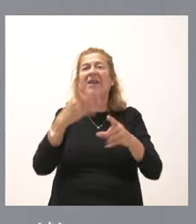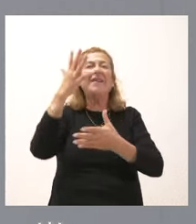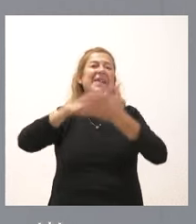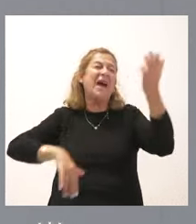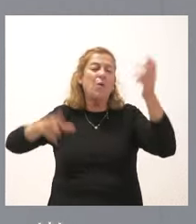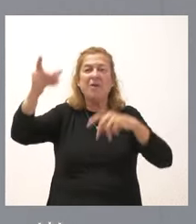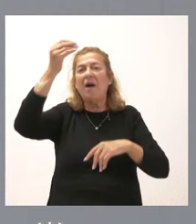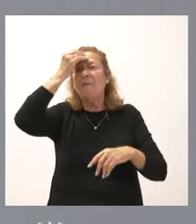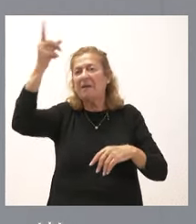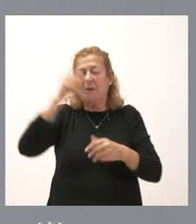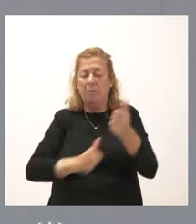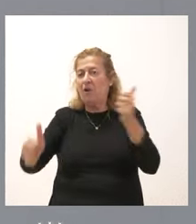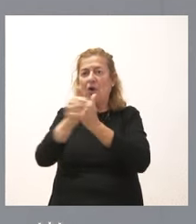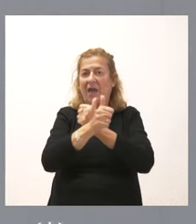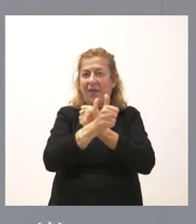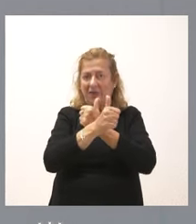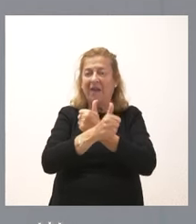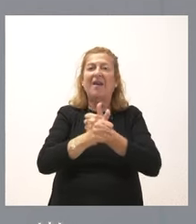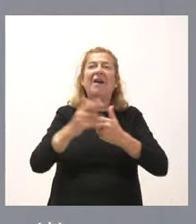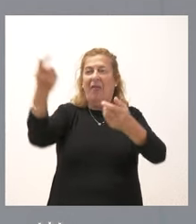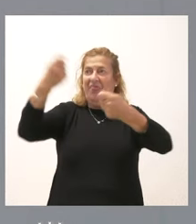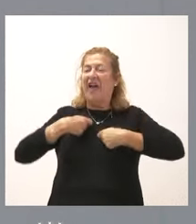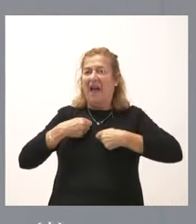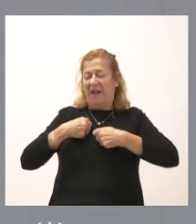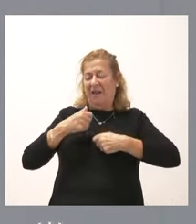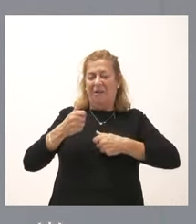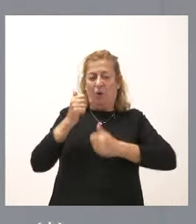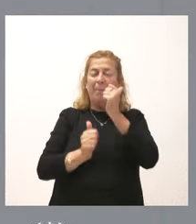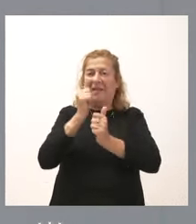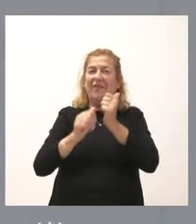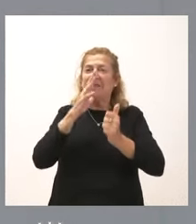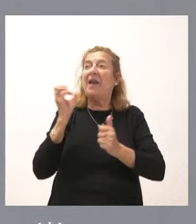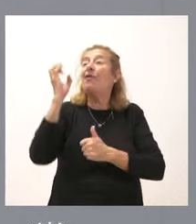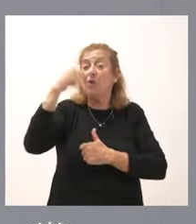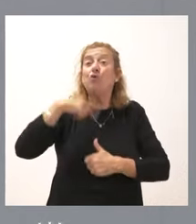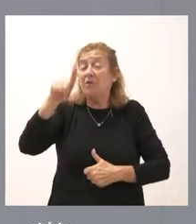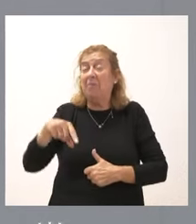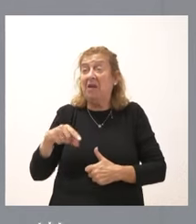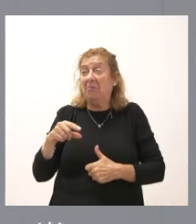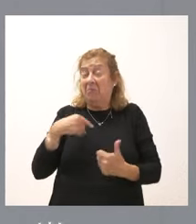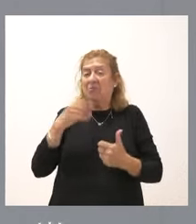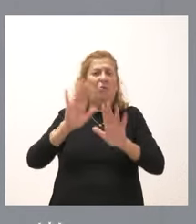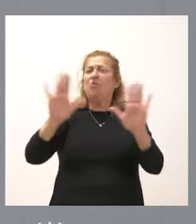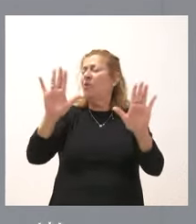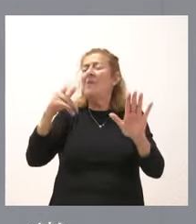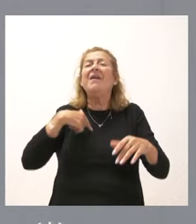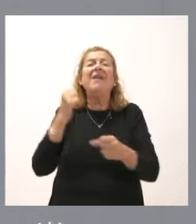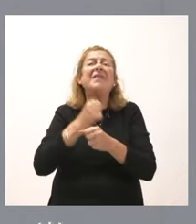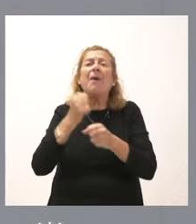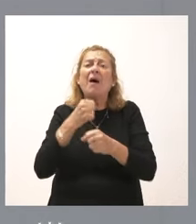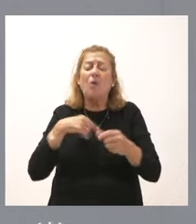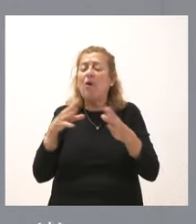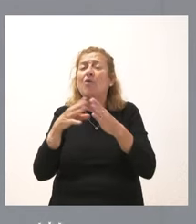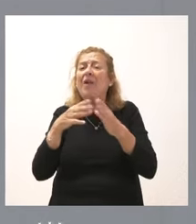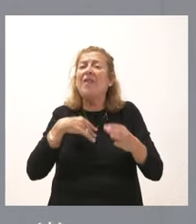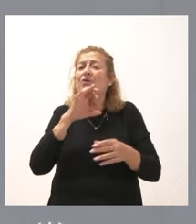considera una prioridad recibir esas competencias en materia de ferrocarril, nosotros también lo consideramos. No. Nuestra misión como comunidad autónoma no estamos